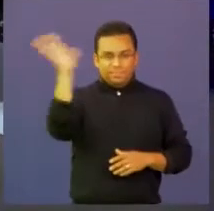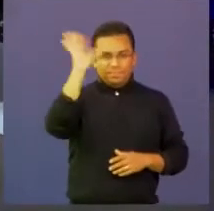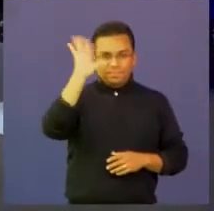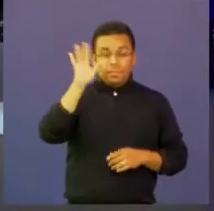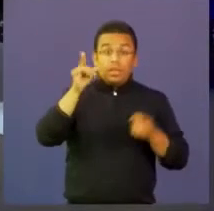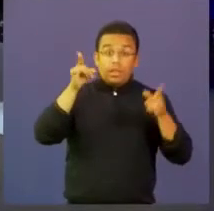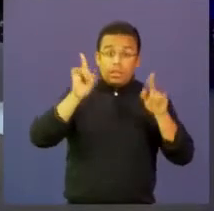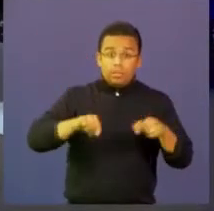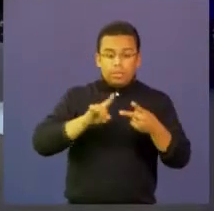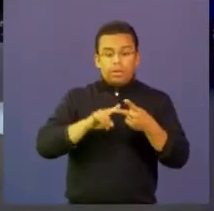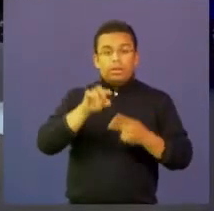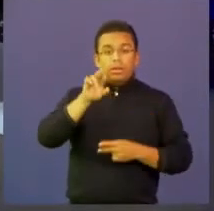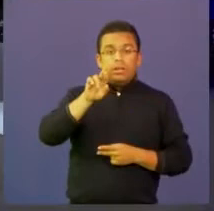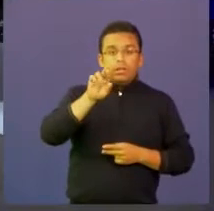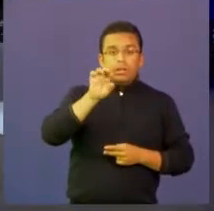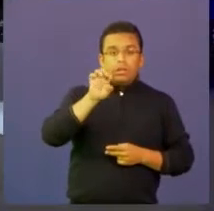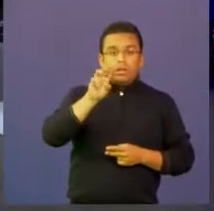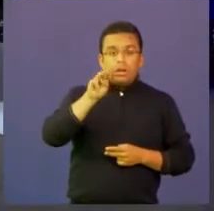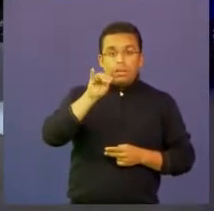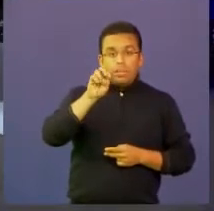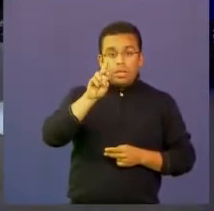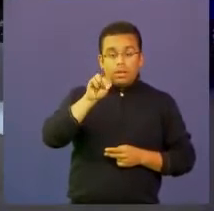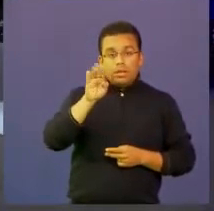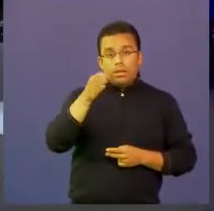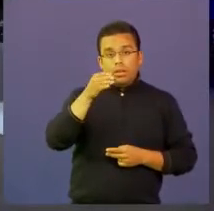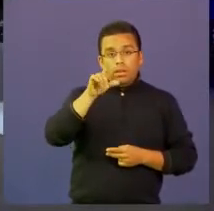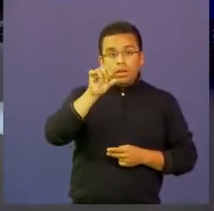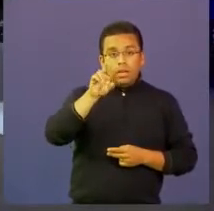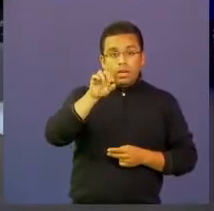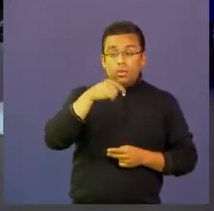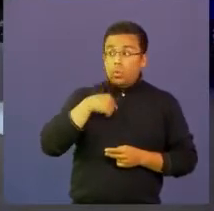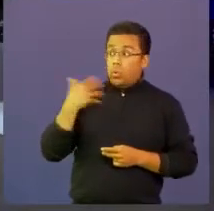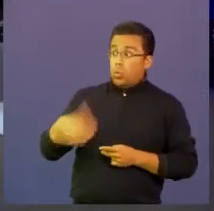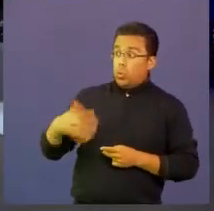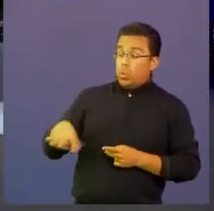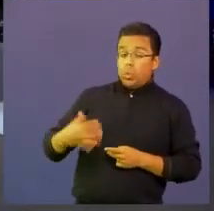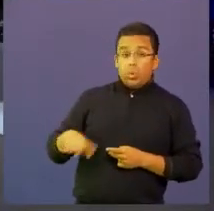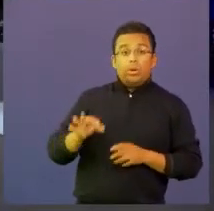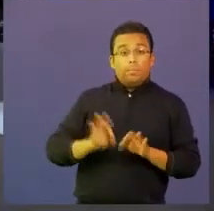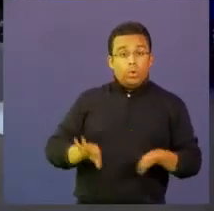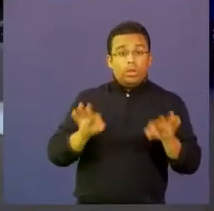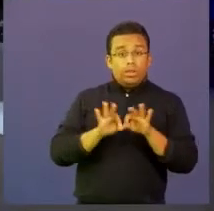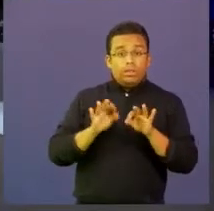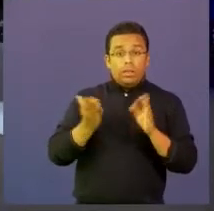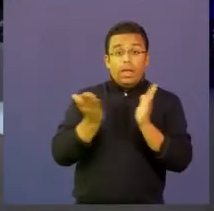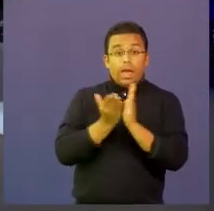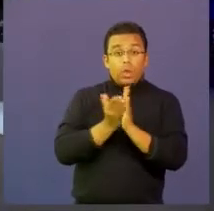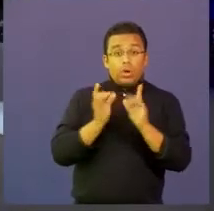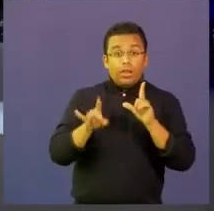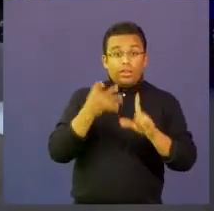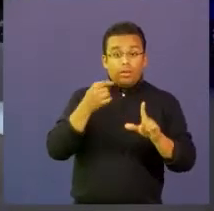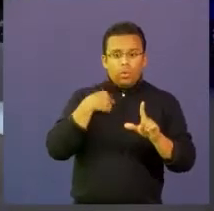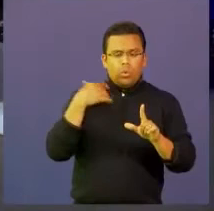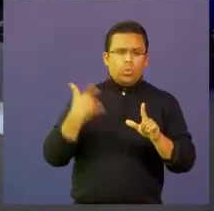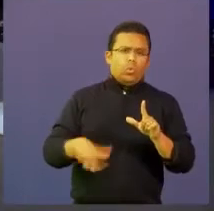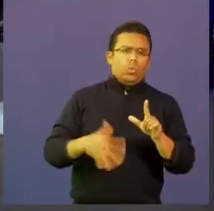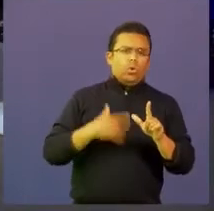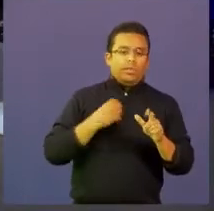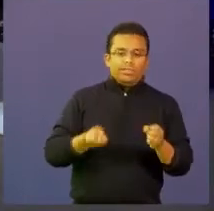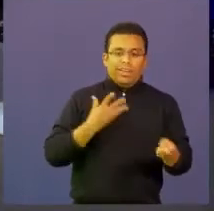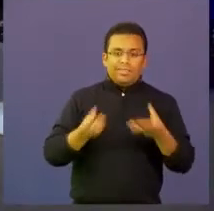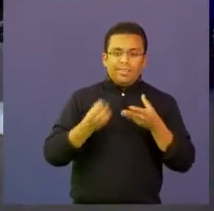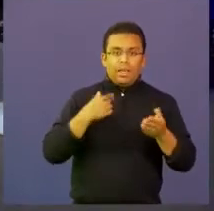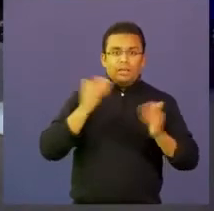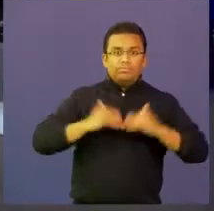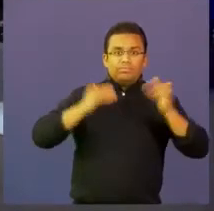Renier Ligareto dice que bueno precisamente la idea de Educa Digital es dar a conocer todas las alternativas que nos brindan las TIC